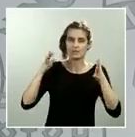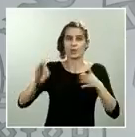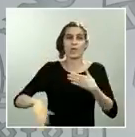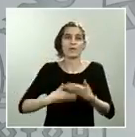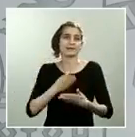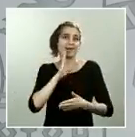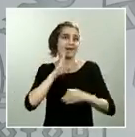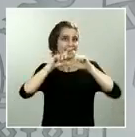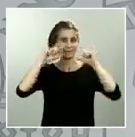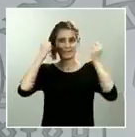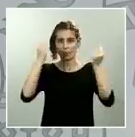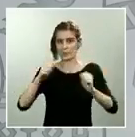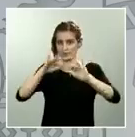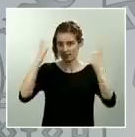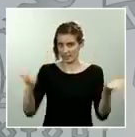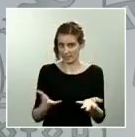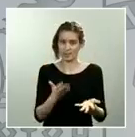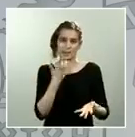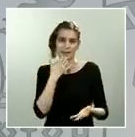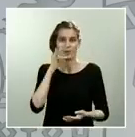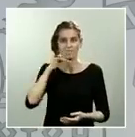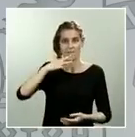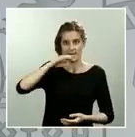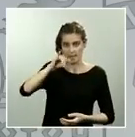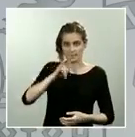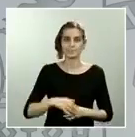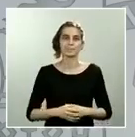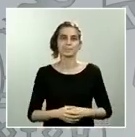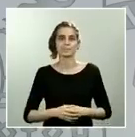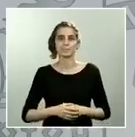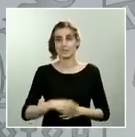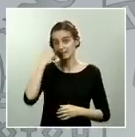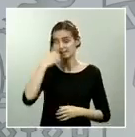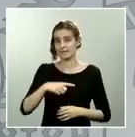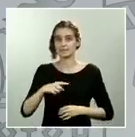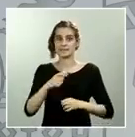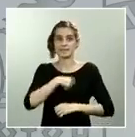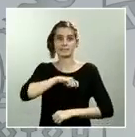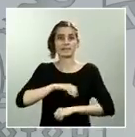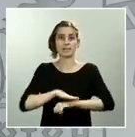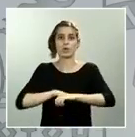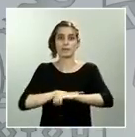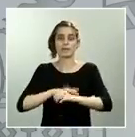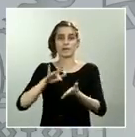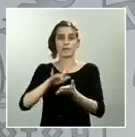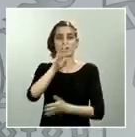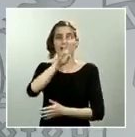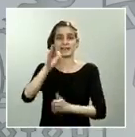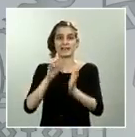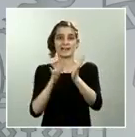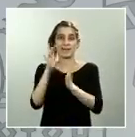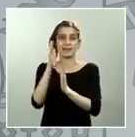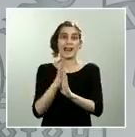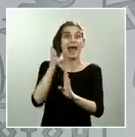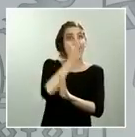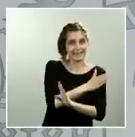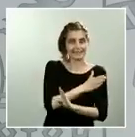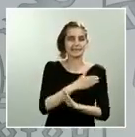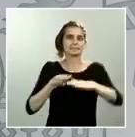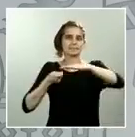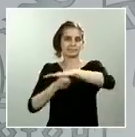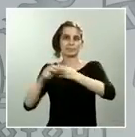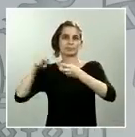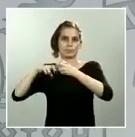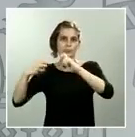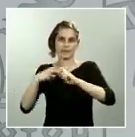Gobierno de España, antes del día 30 de abril, tiene que mandar su previsión a Bruselas y, por tanto, en esa fecha y conforme nos vayamos